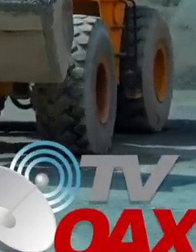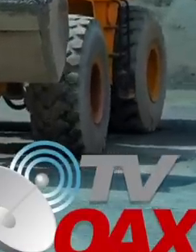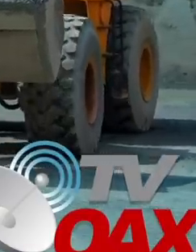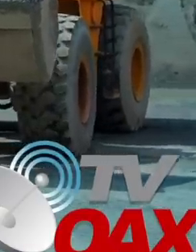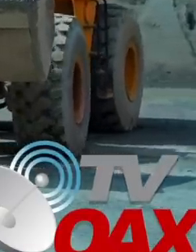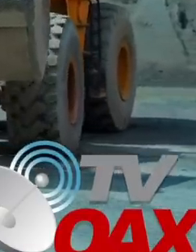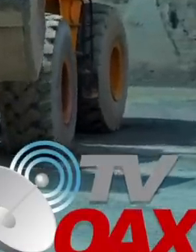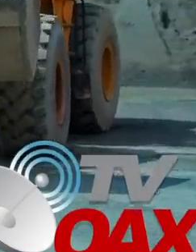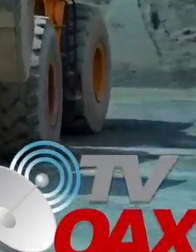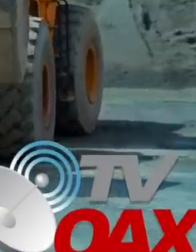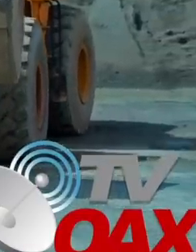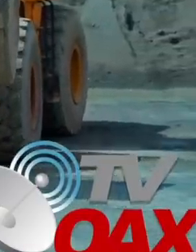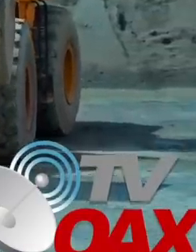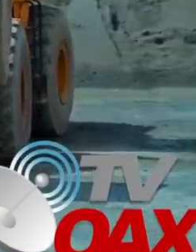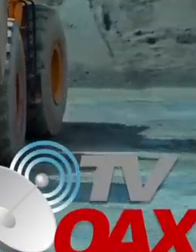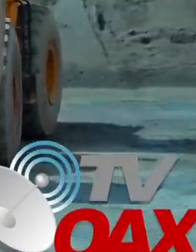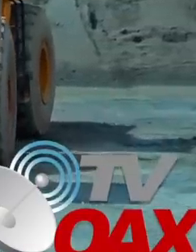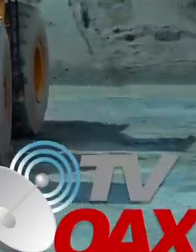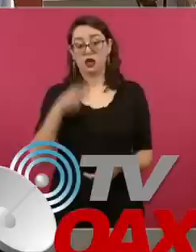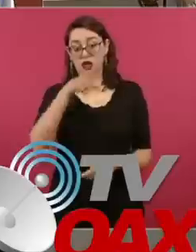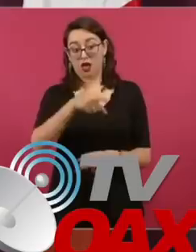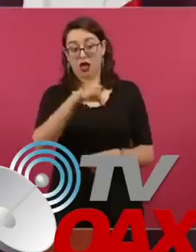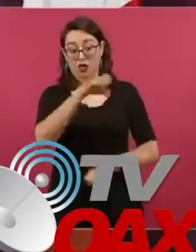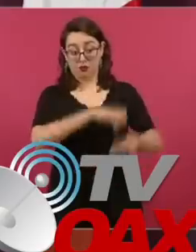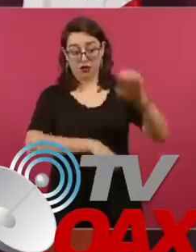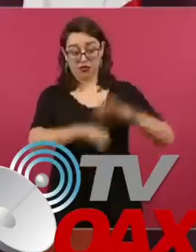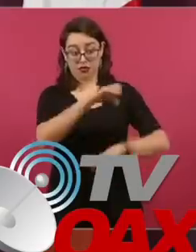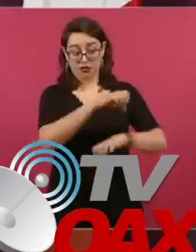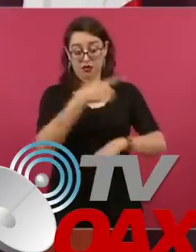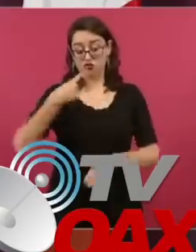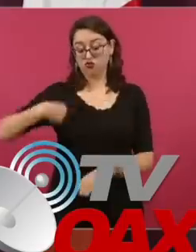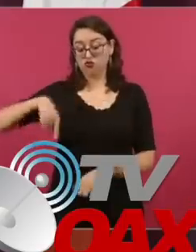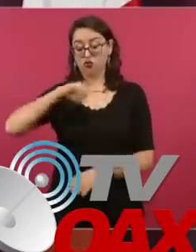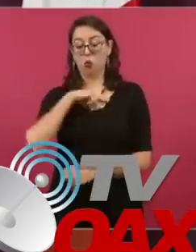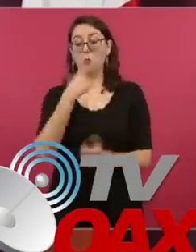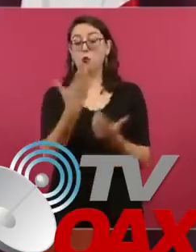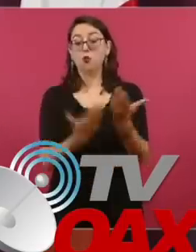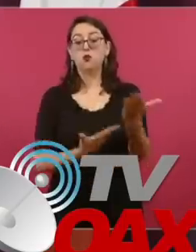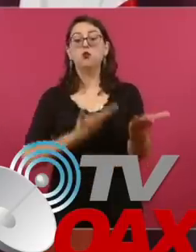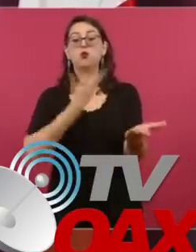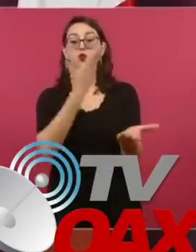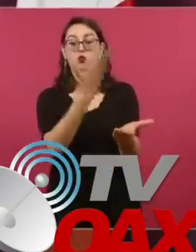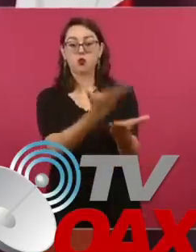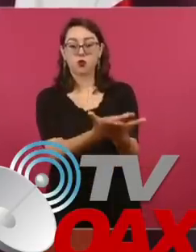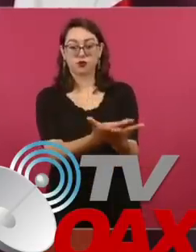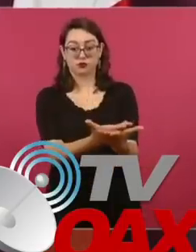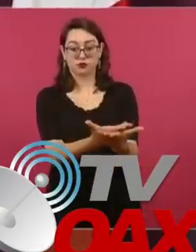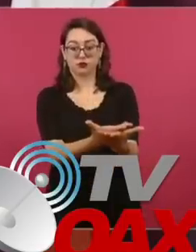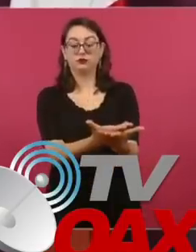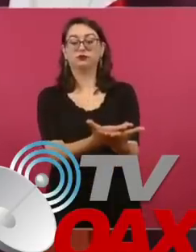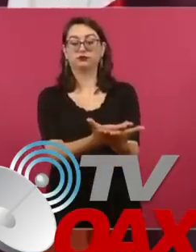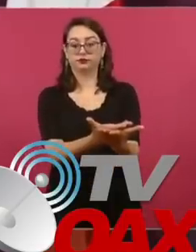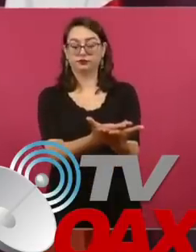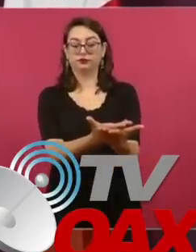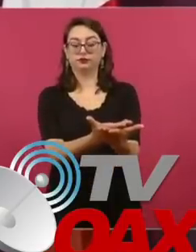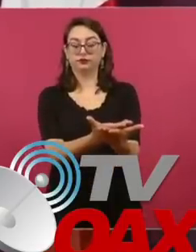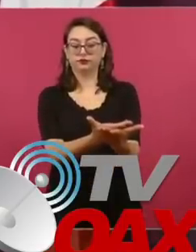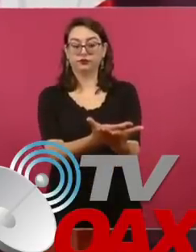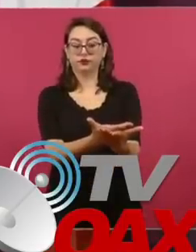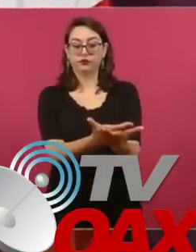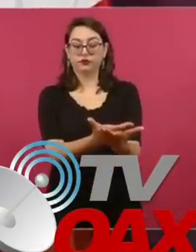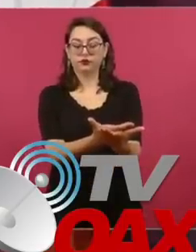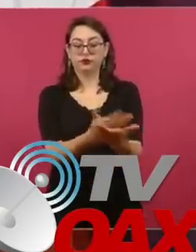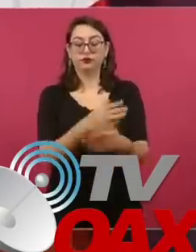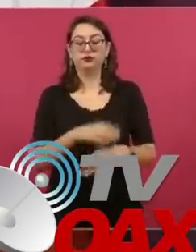eficientes. Ahora veamos la propuesta que el presidente de México tiene preparado para esta empresa